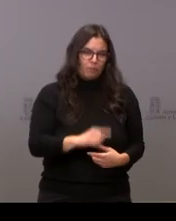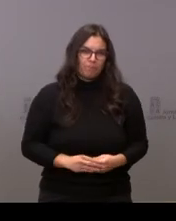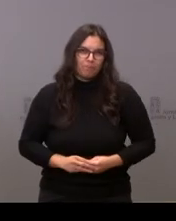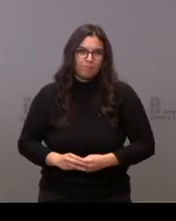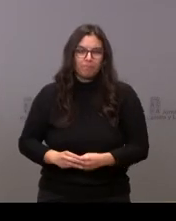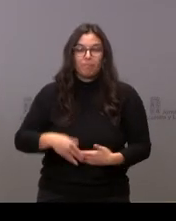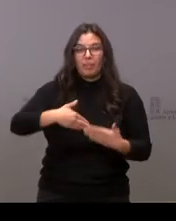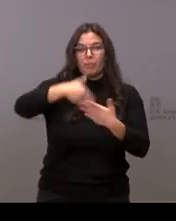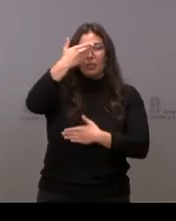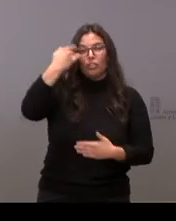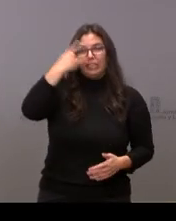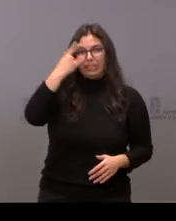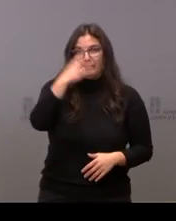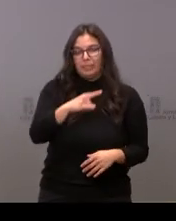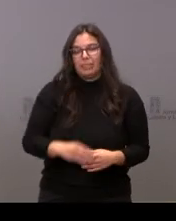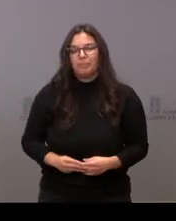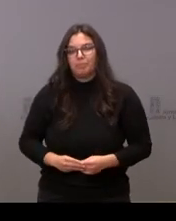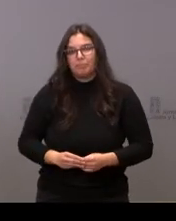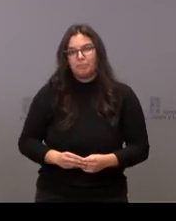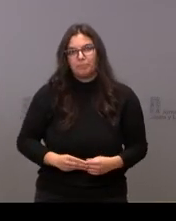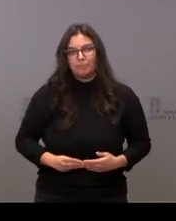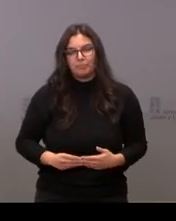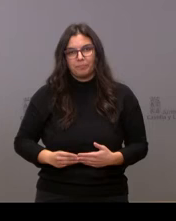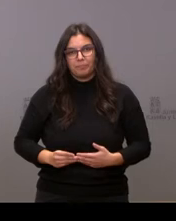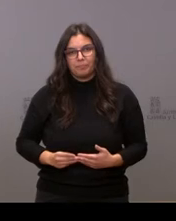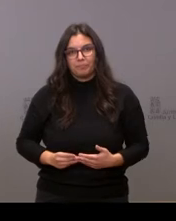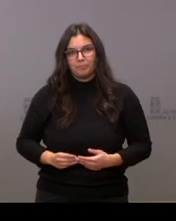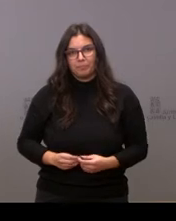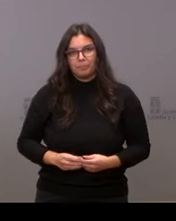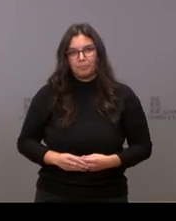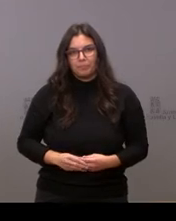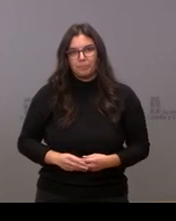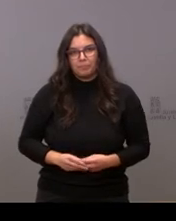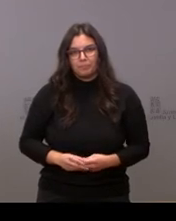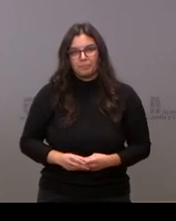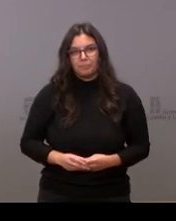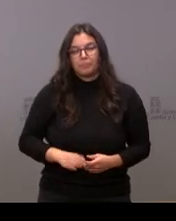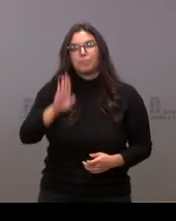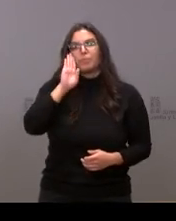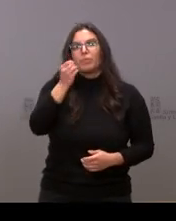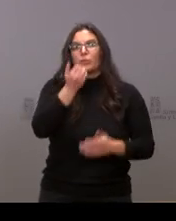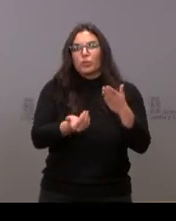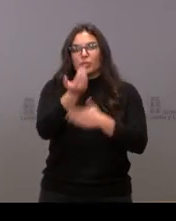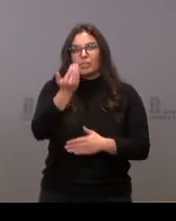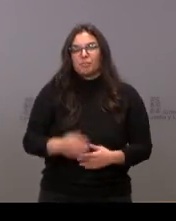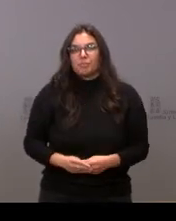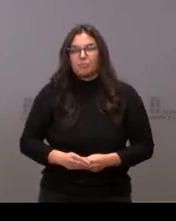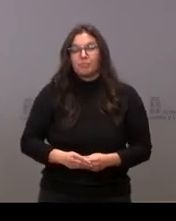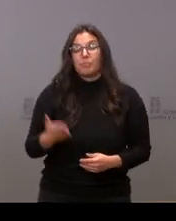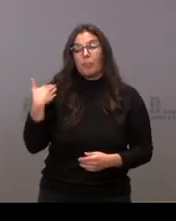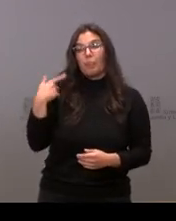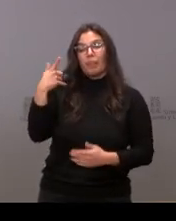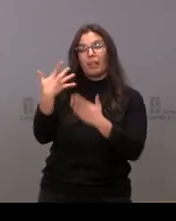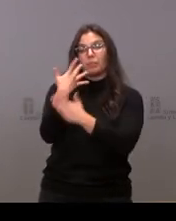Salamanca tenemos esta mañana a Javier Hernández. Cuando quieras, Javier, adelante. Hola, buenos días. Nos ha explicado